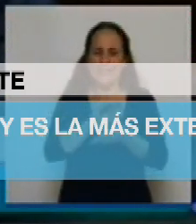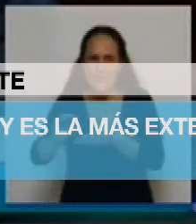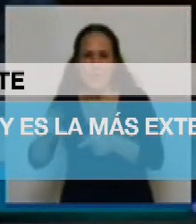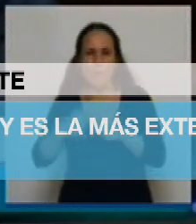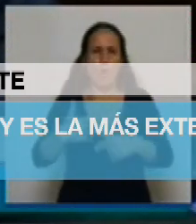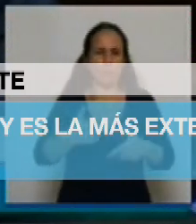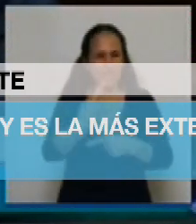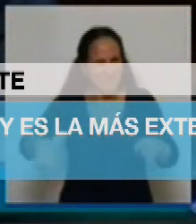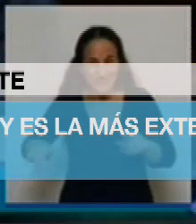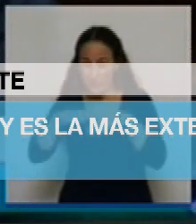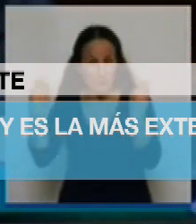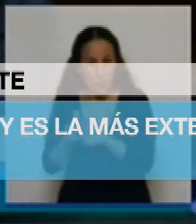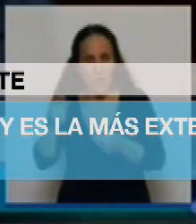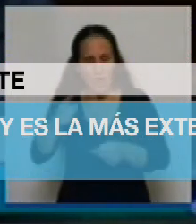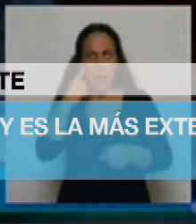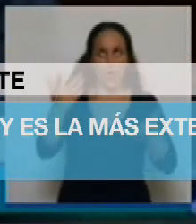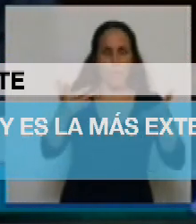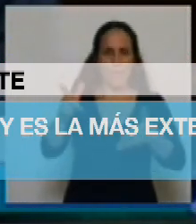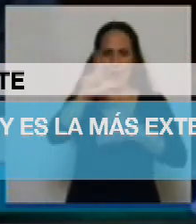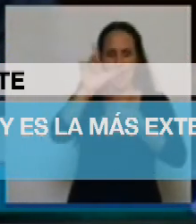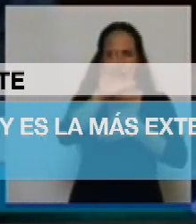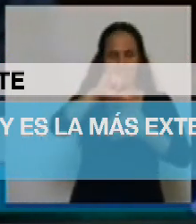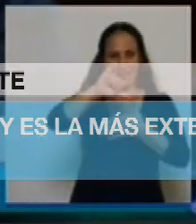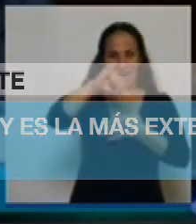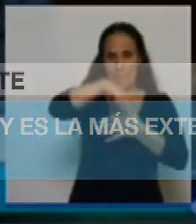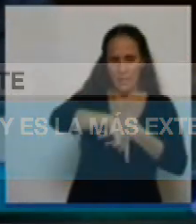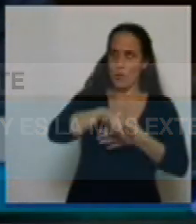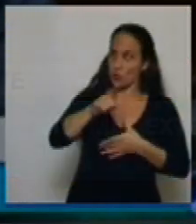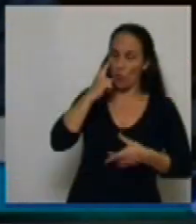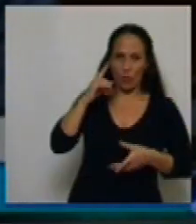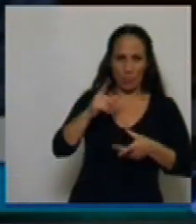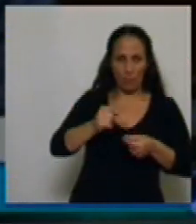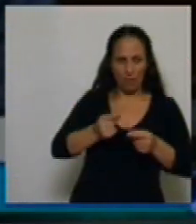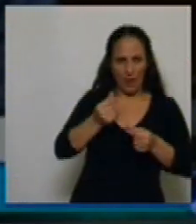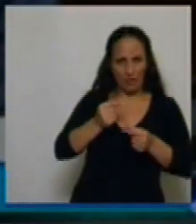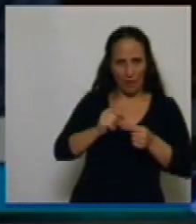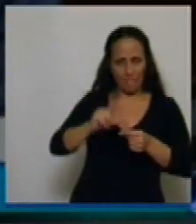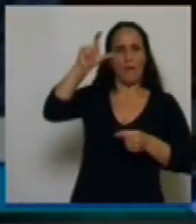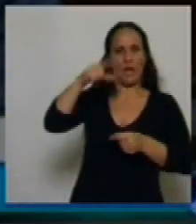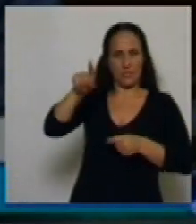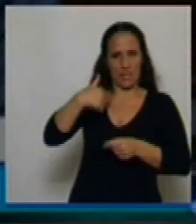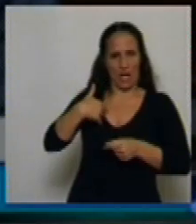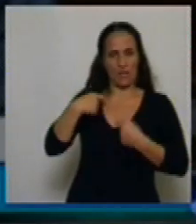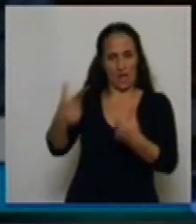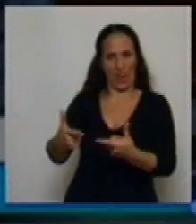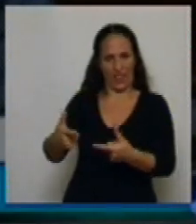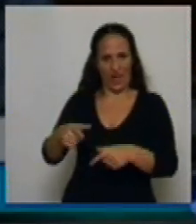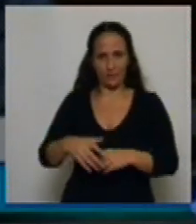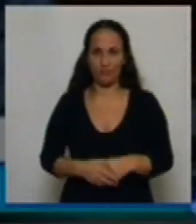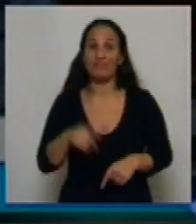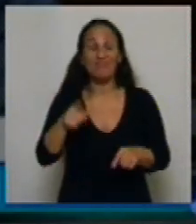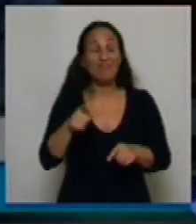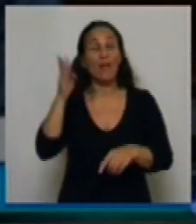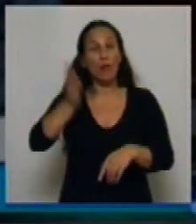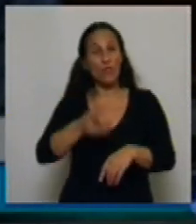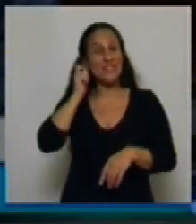extendido de América del Sur y uno de los más extendidos del mundo. Obviamente eso ha mejorado sustancialmente el coeficiente de Guinea en términos de